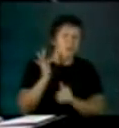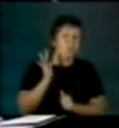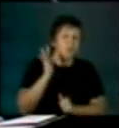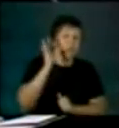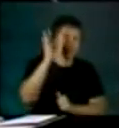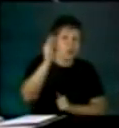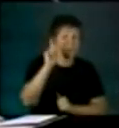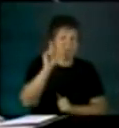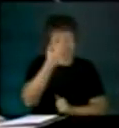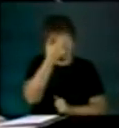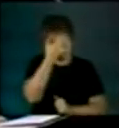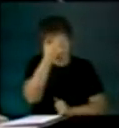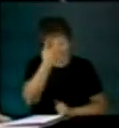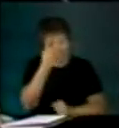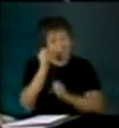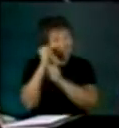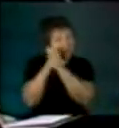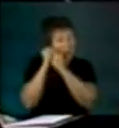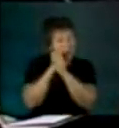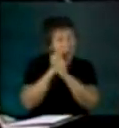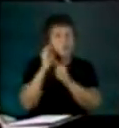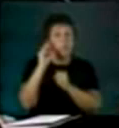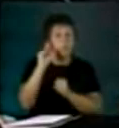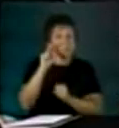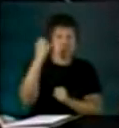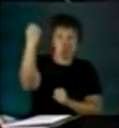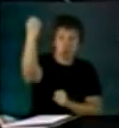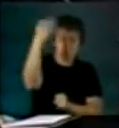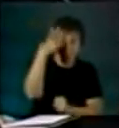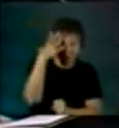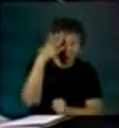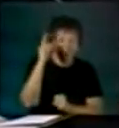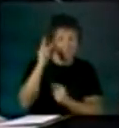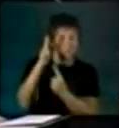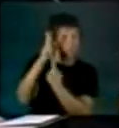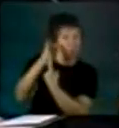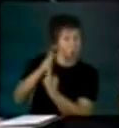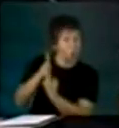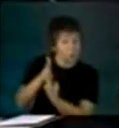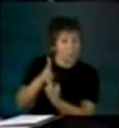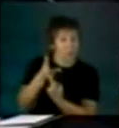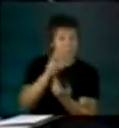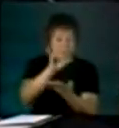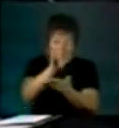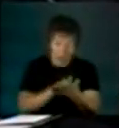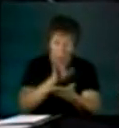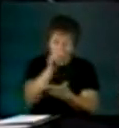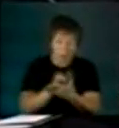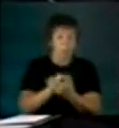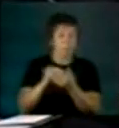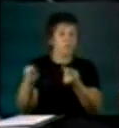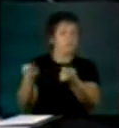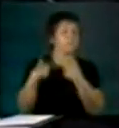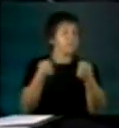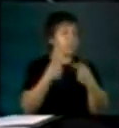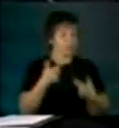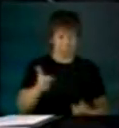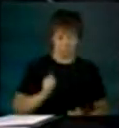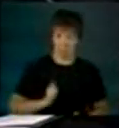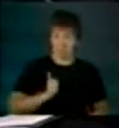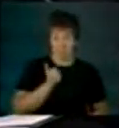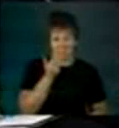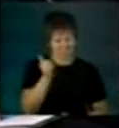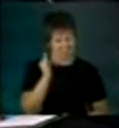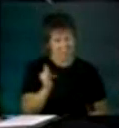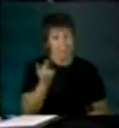el desarrollo tecnológico de la energía solar o de la energía eólica e implica cálculos de resultado